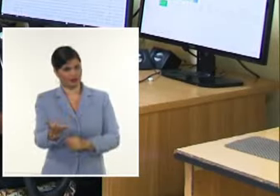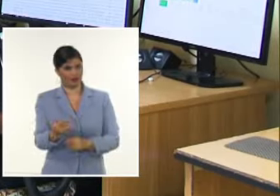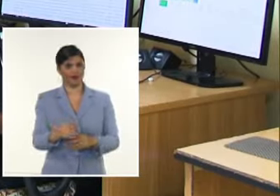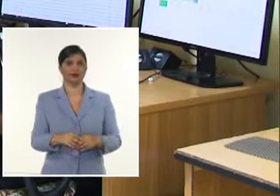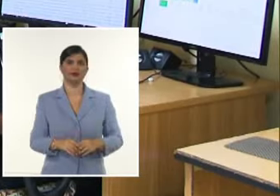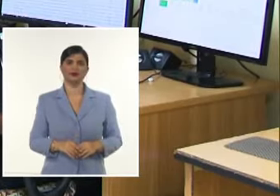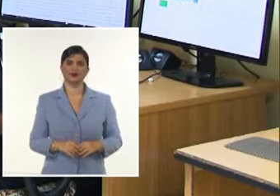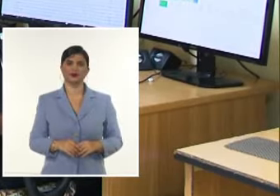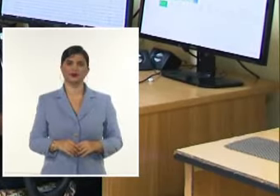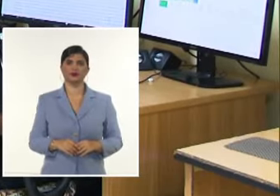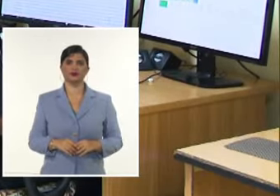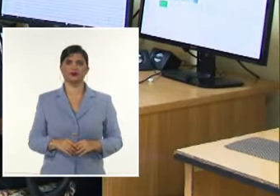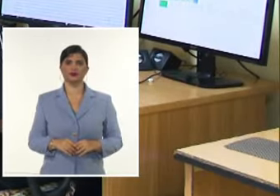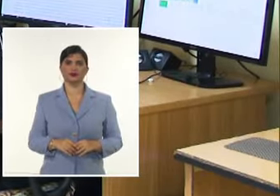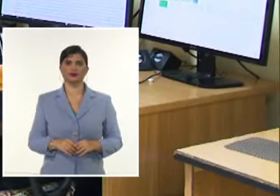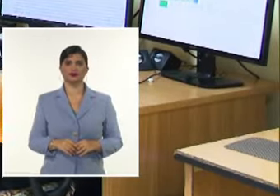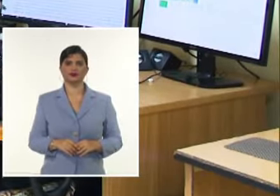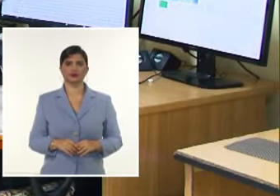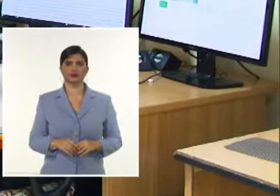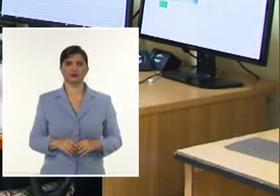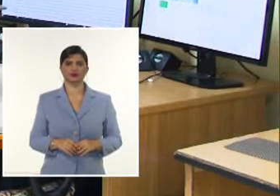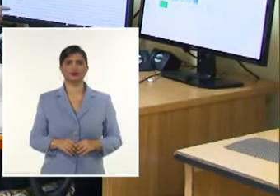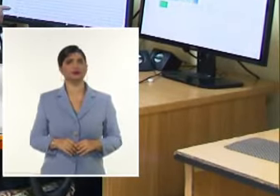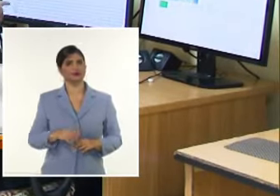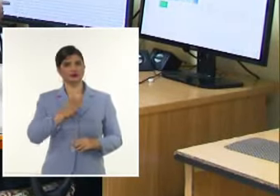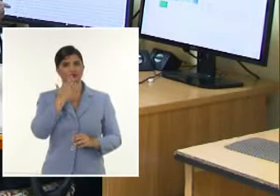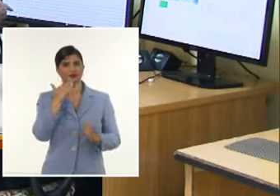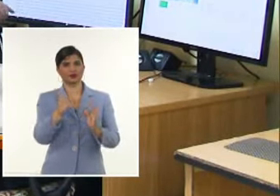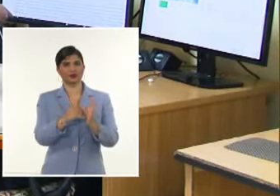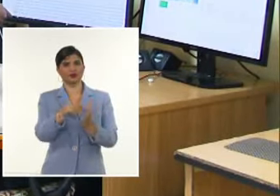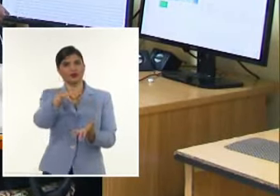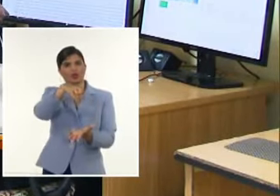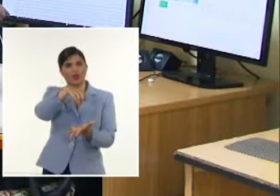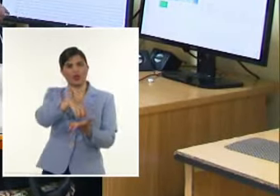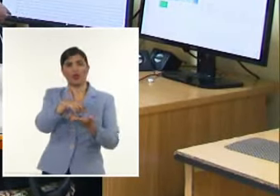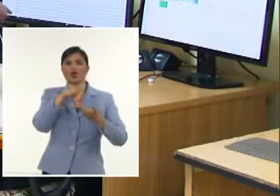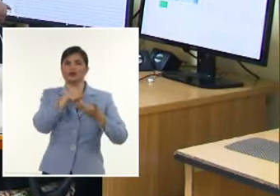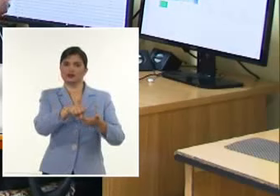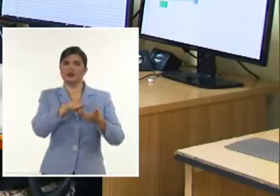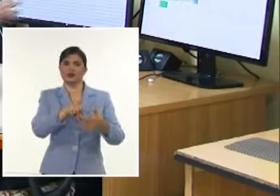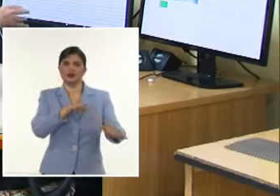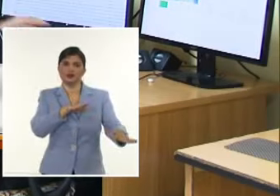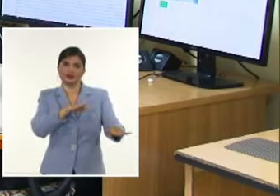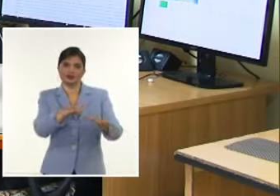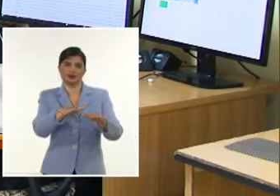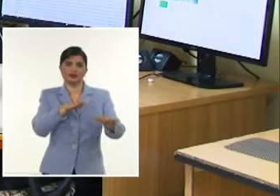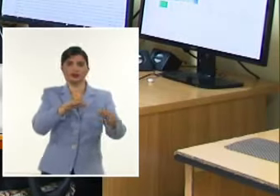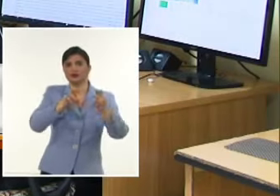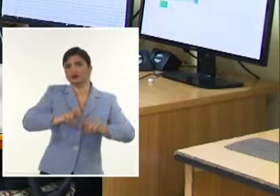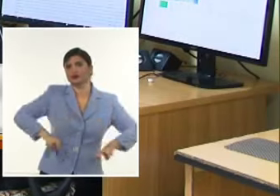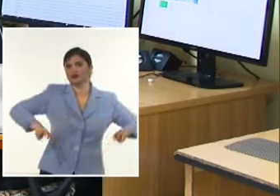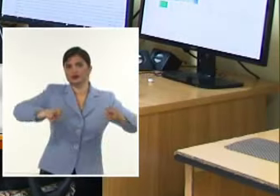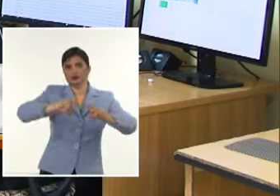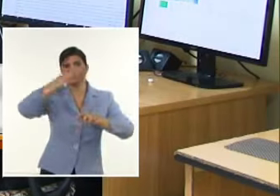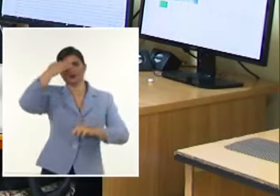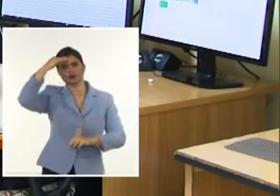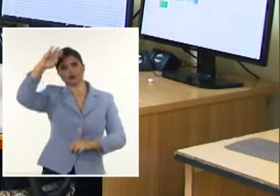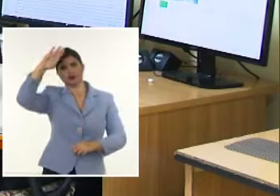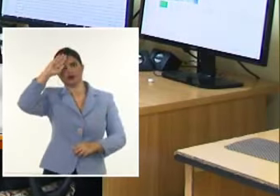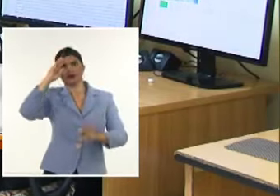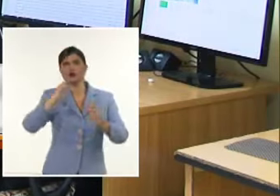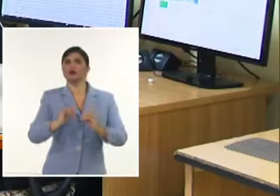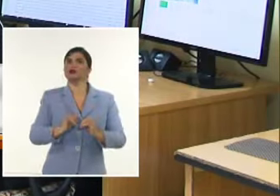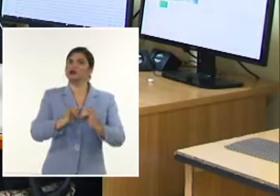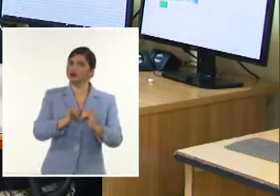Sí, Adiel, estamos en la estación central del Servicio Sismológico Nacional de Cuba Efectivamente, estos datos se obtienen a partir